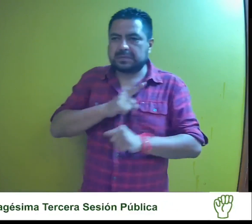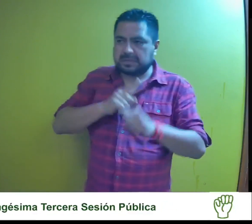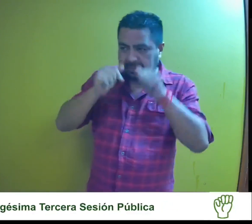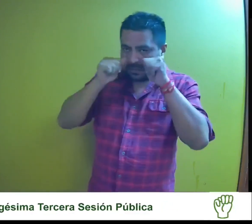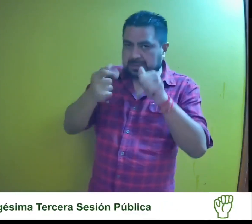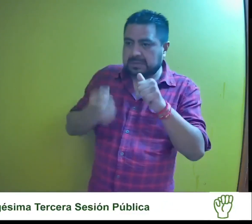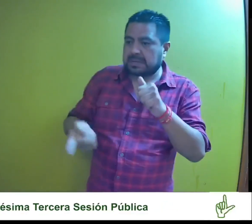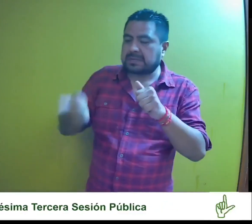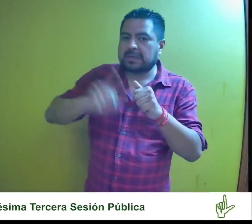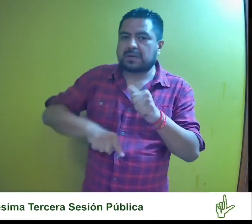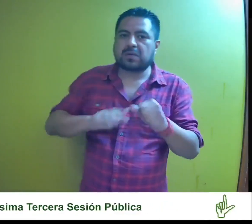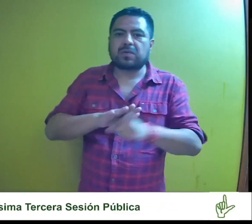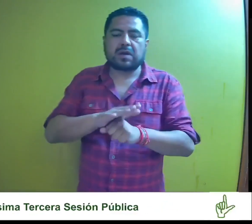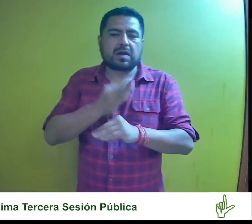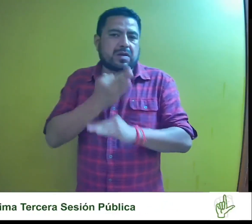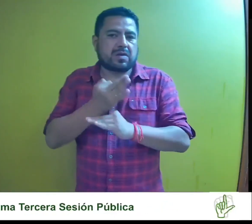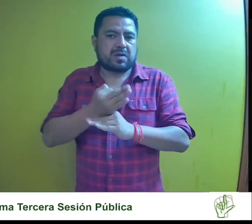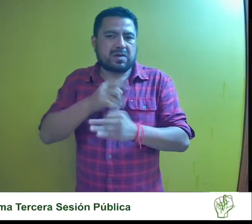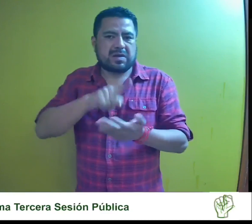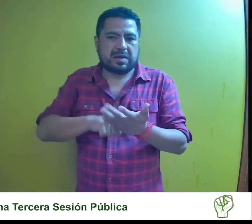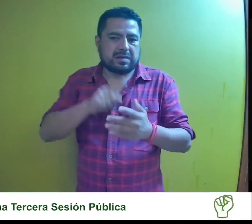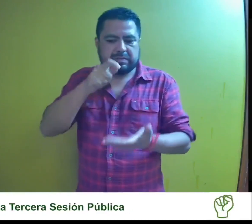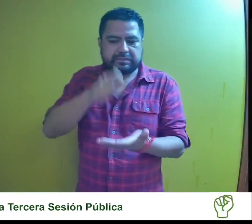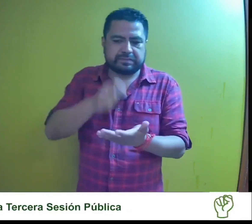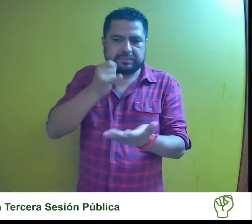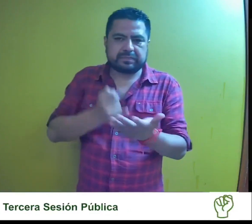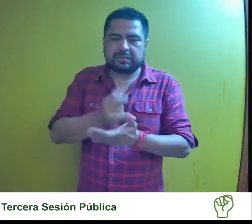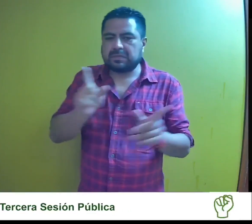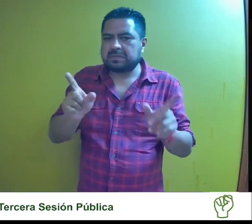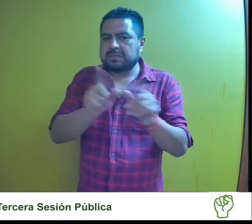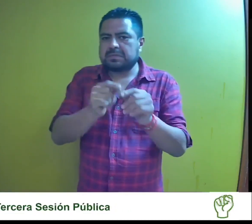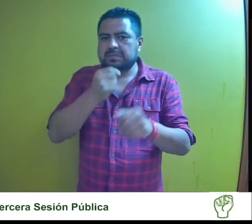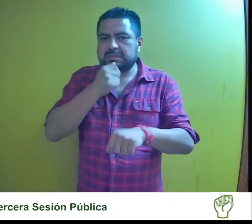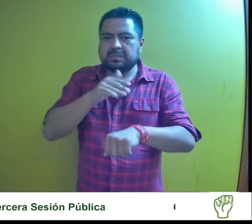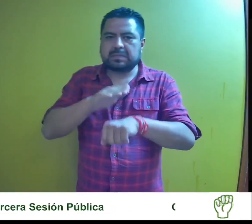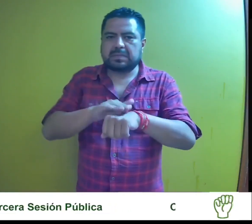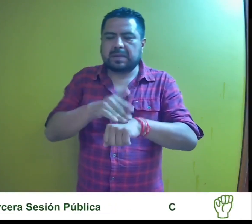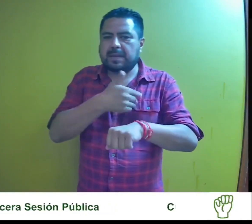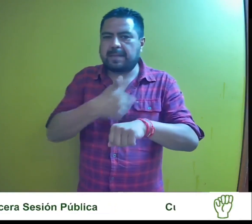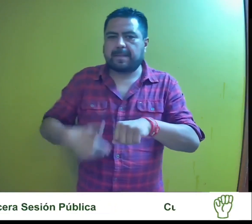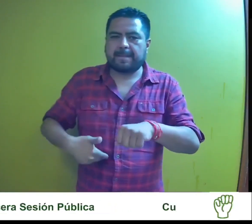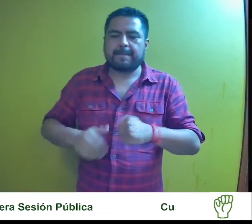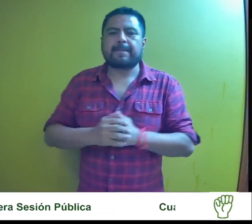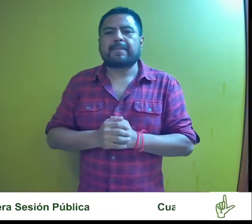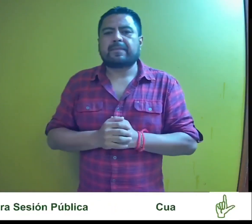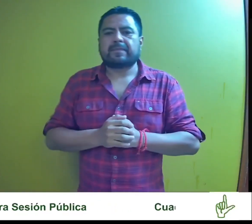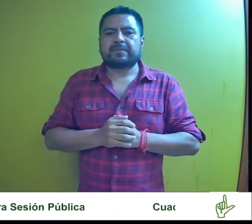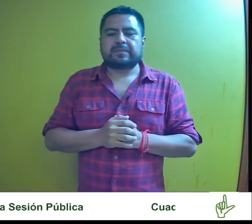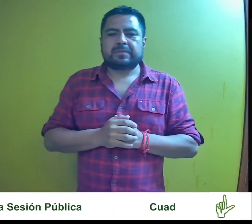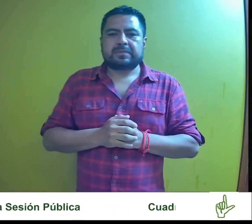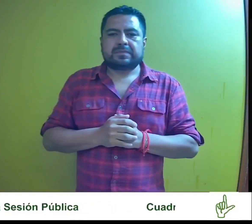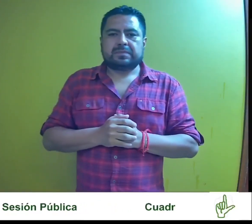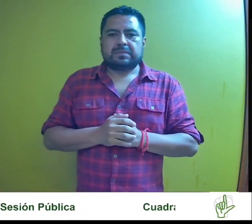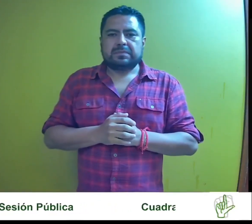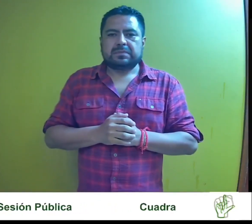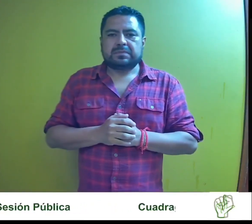mandatado en los efectos de la presente sentencia. Es la cuenta, magistrada presidenta, magistradas, magistrados.